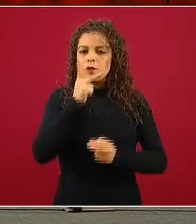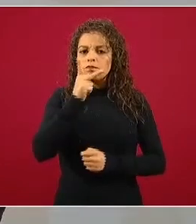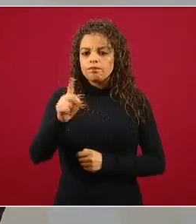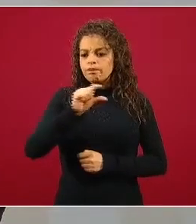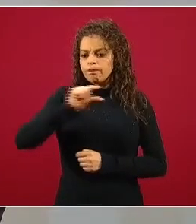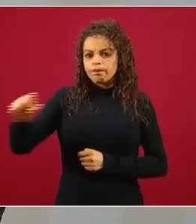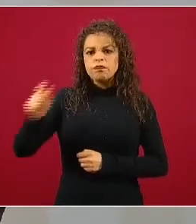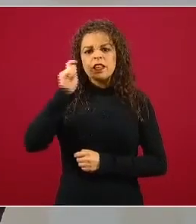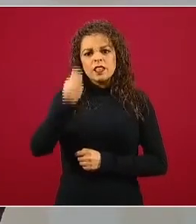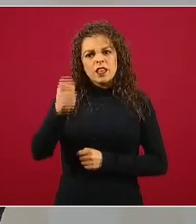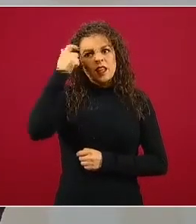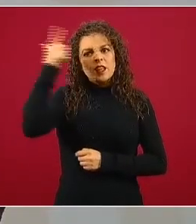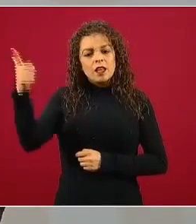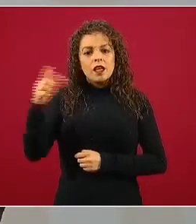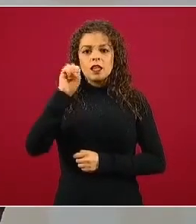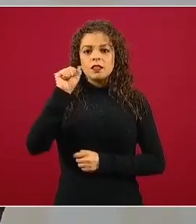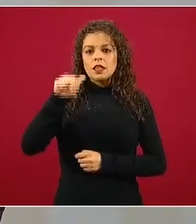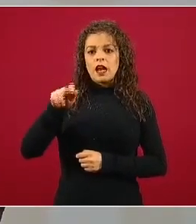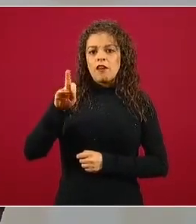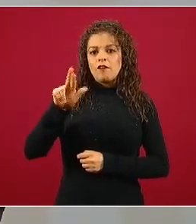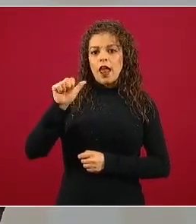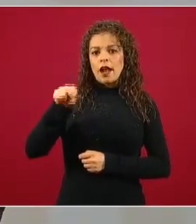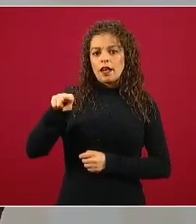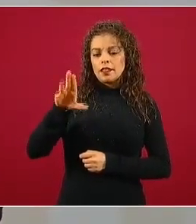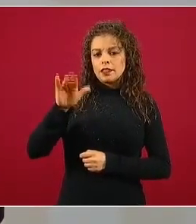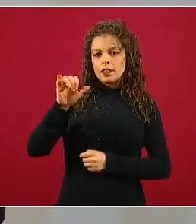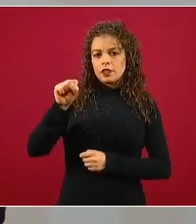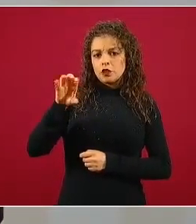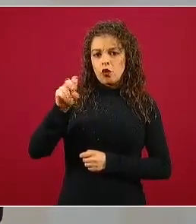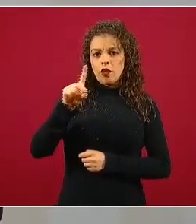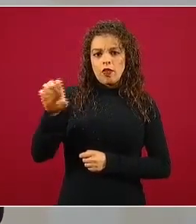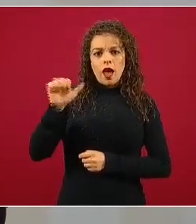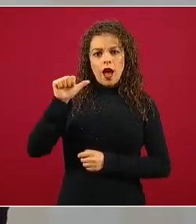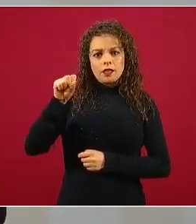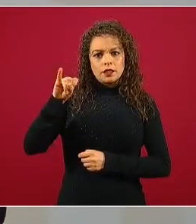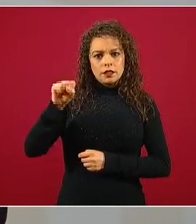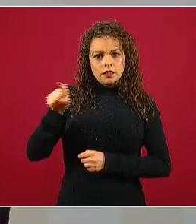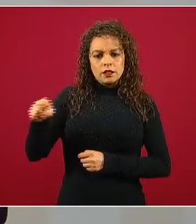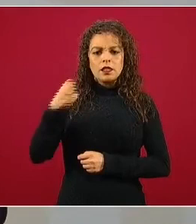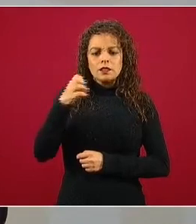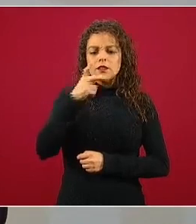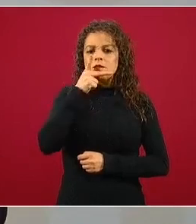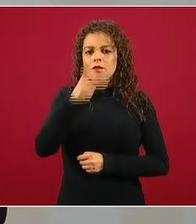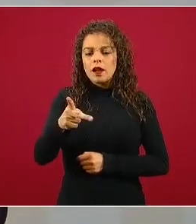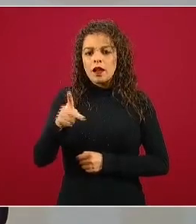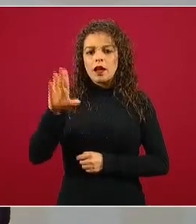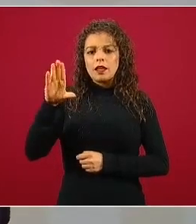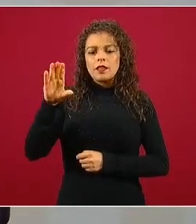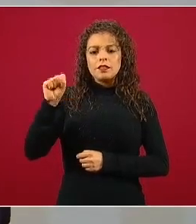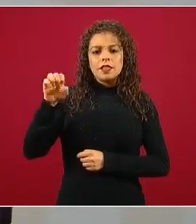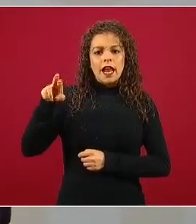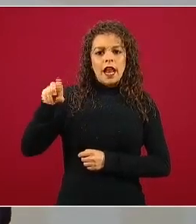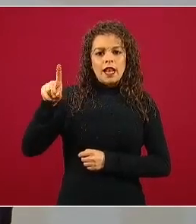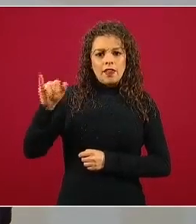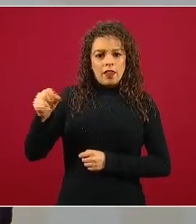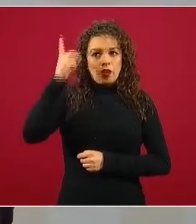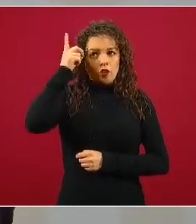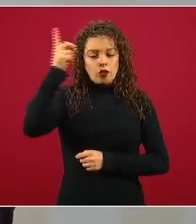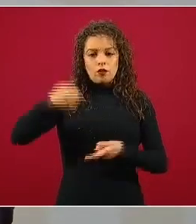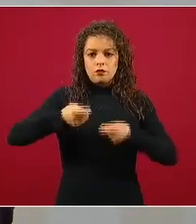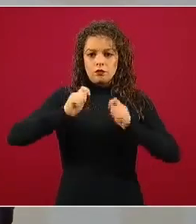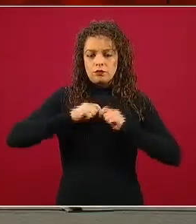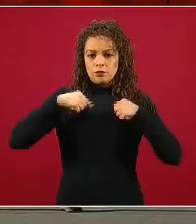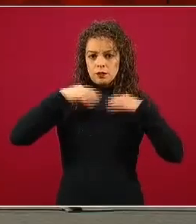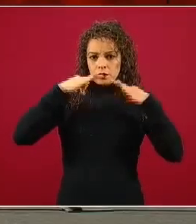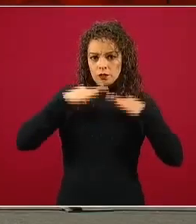a San Francisco de Asís y se le conoce como la frase de la serenidad. Y esta frase dice, Dios concédeme la serenidad para tolerar las